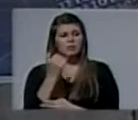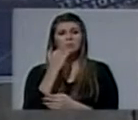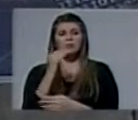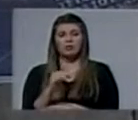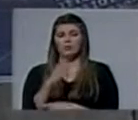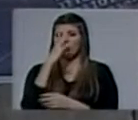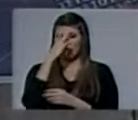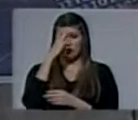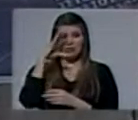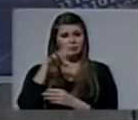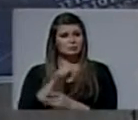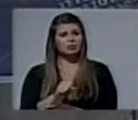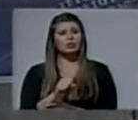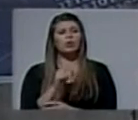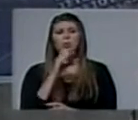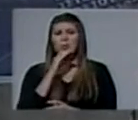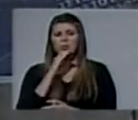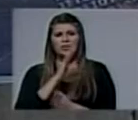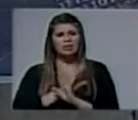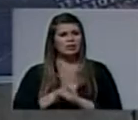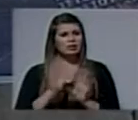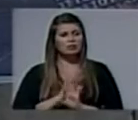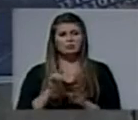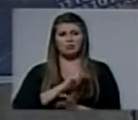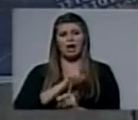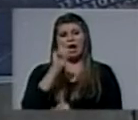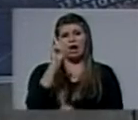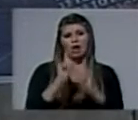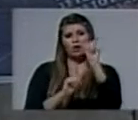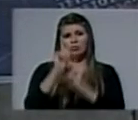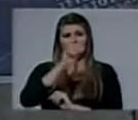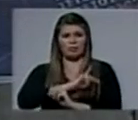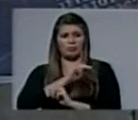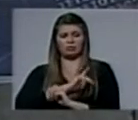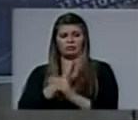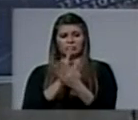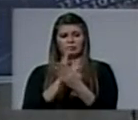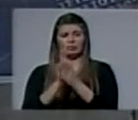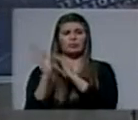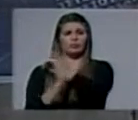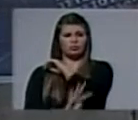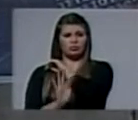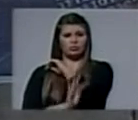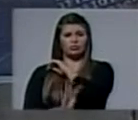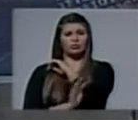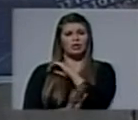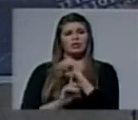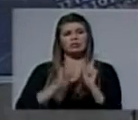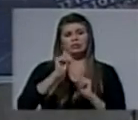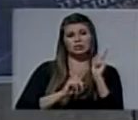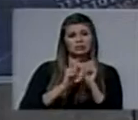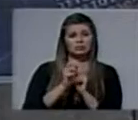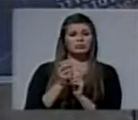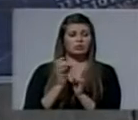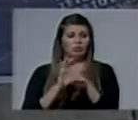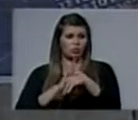vergüenza me causa que nadie, excepto unos cuantos fieles y dignos funcionarios, entre psiquiatras y